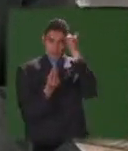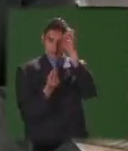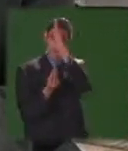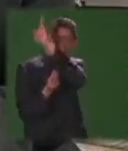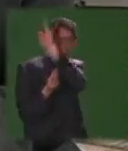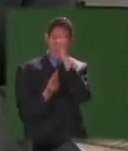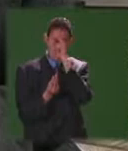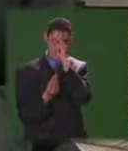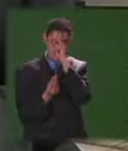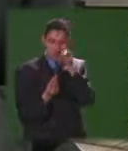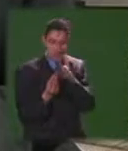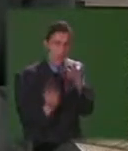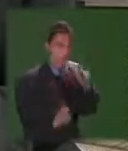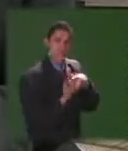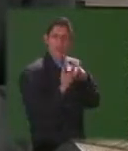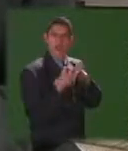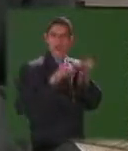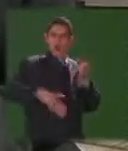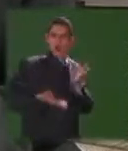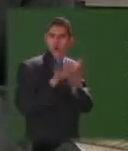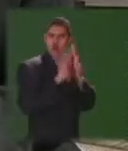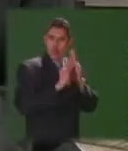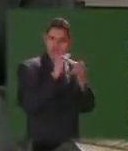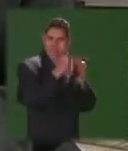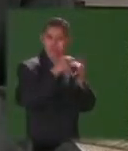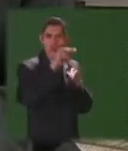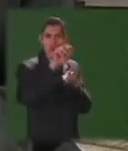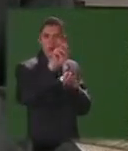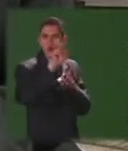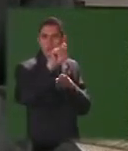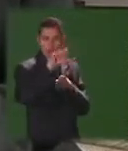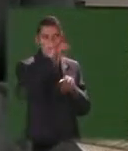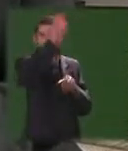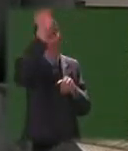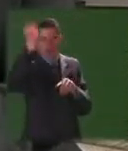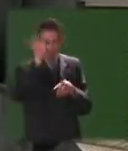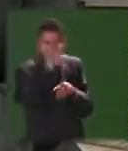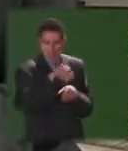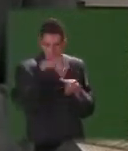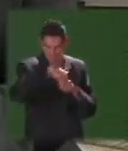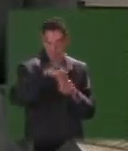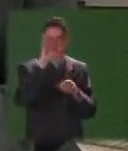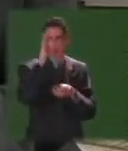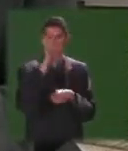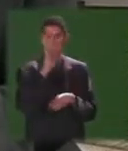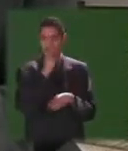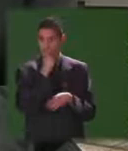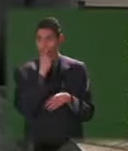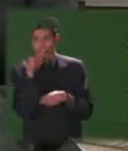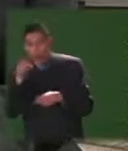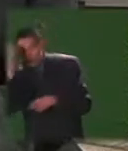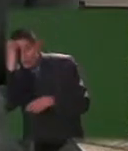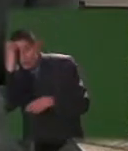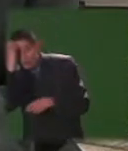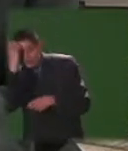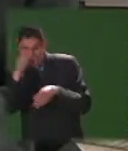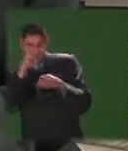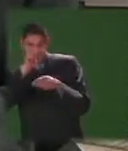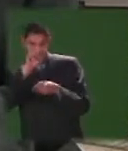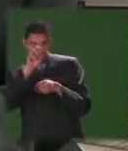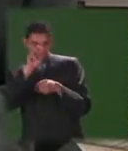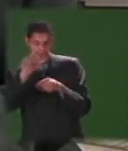encargados de fundar unas escuelas normales en distintas partes del país y esas escuelas normales y esos profesores